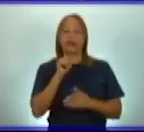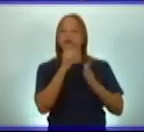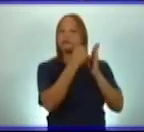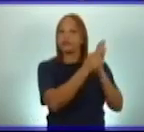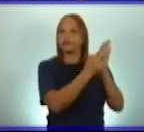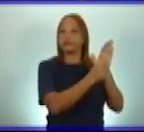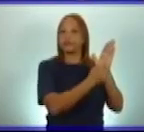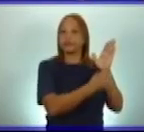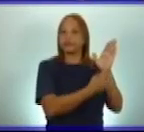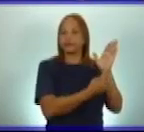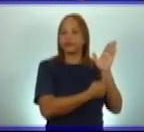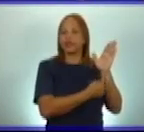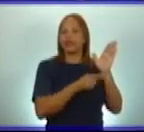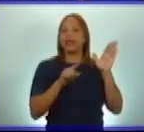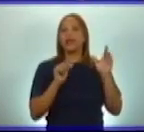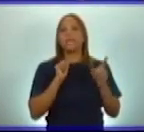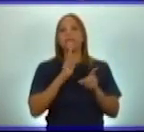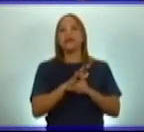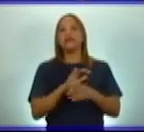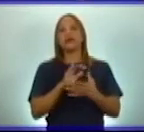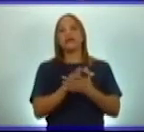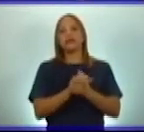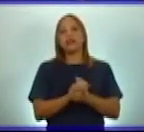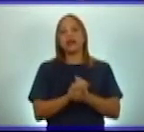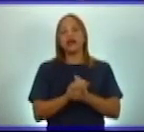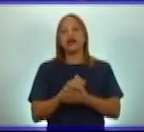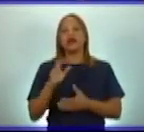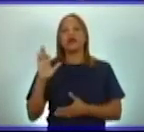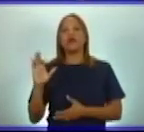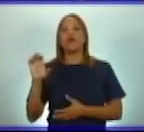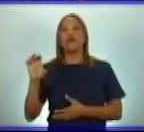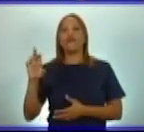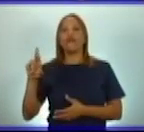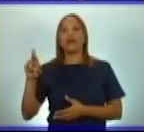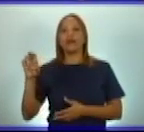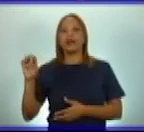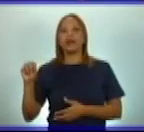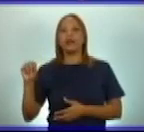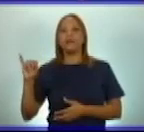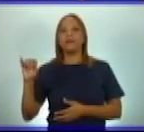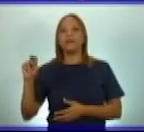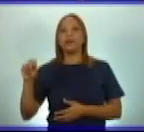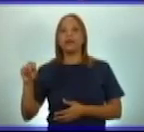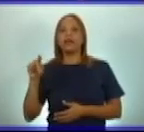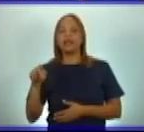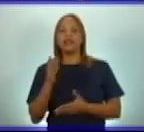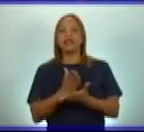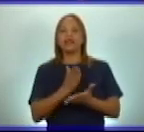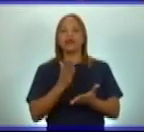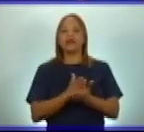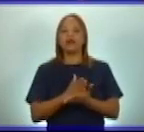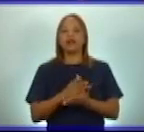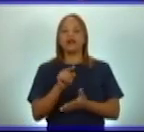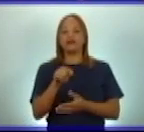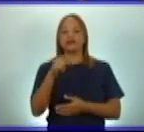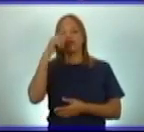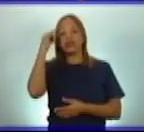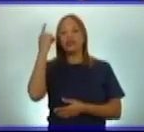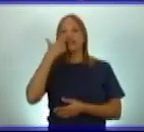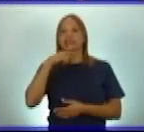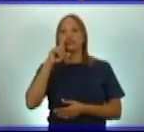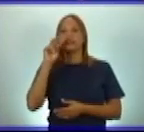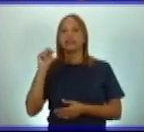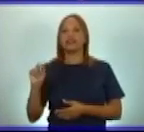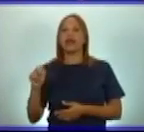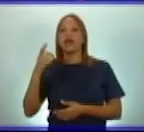Inicia su amistad con Fermín Valdés Domínguez en el Colegio San Anacleto. Fue